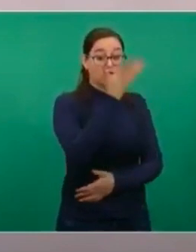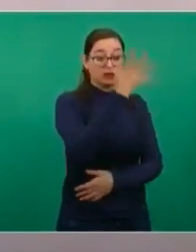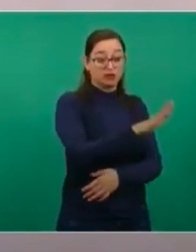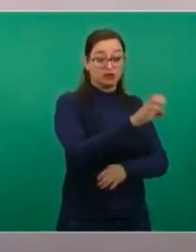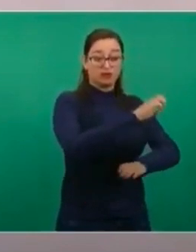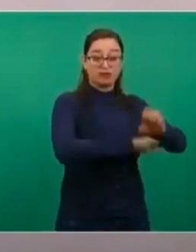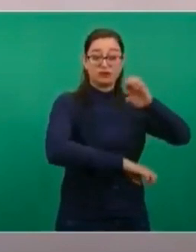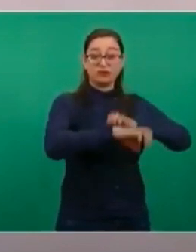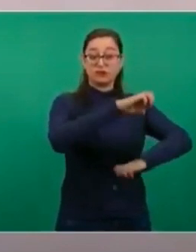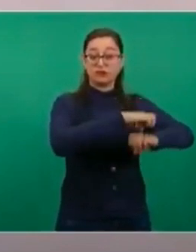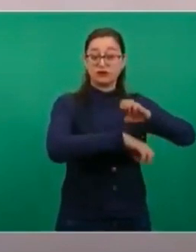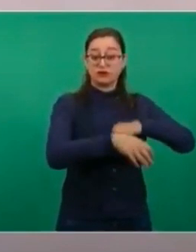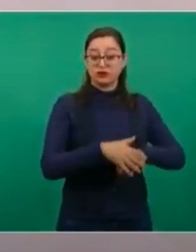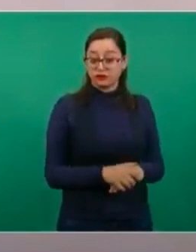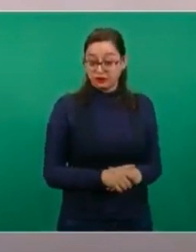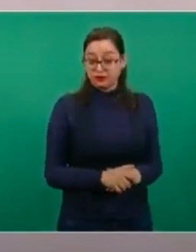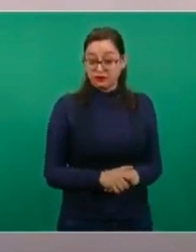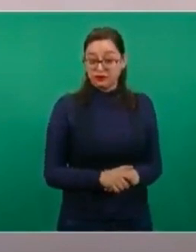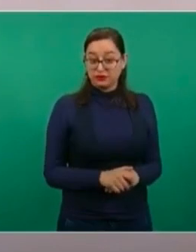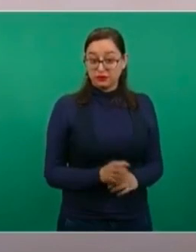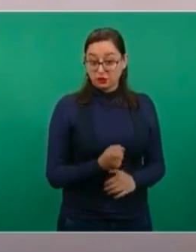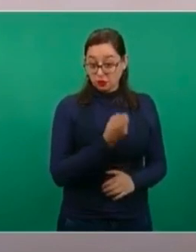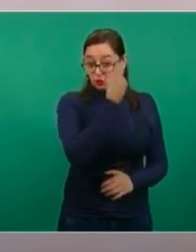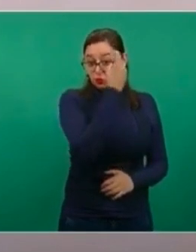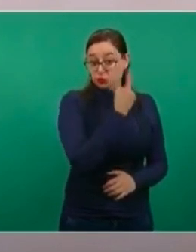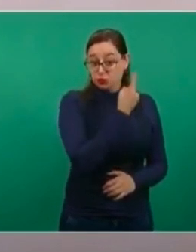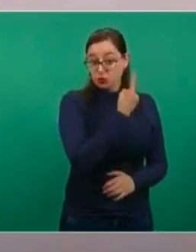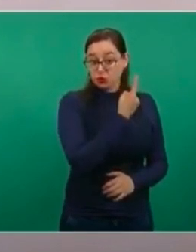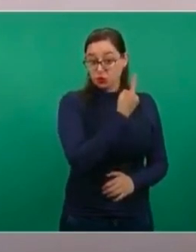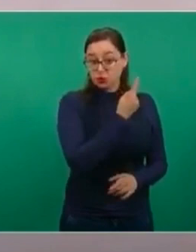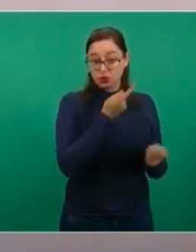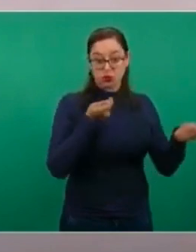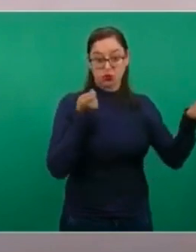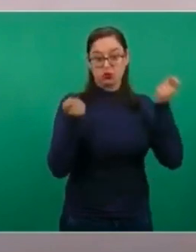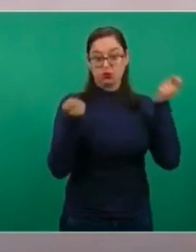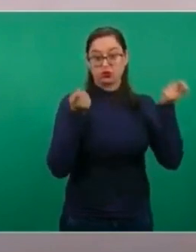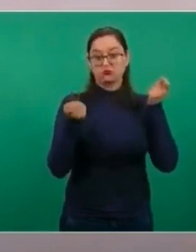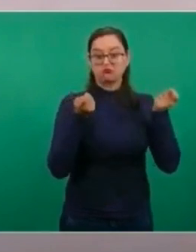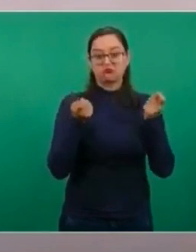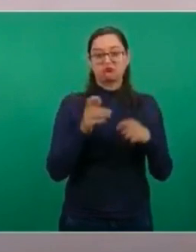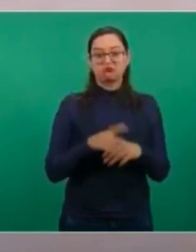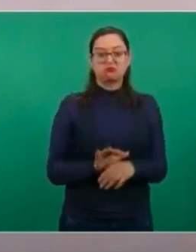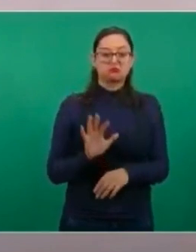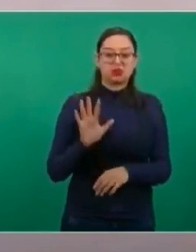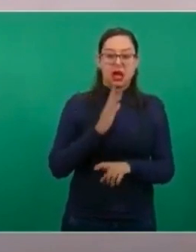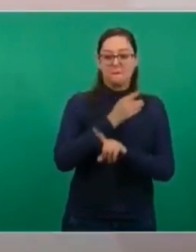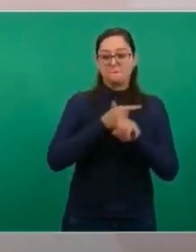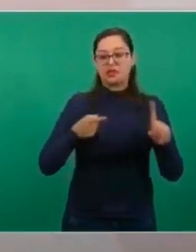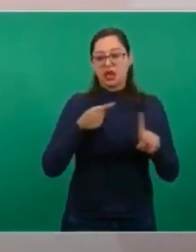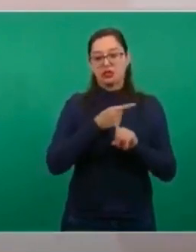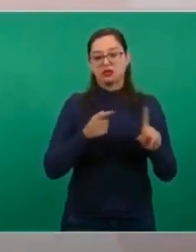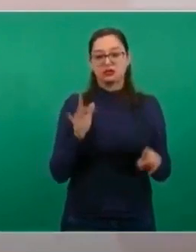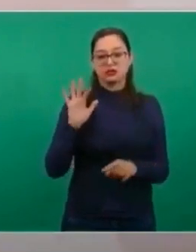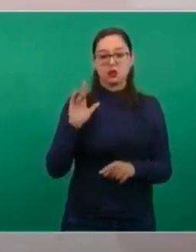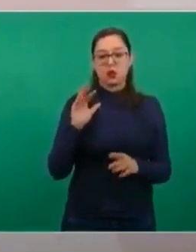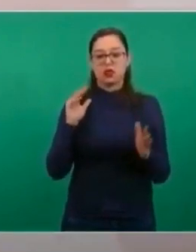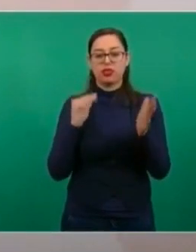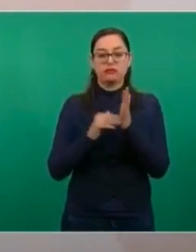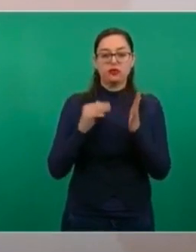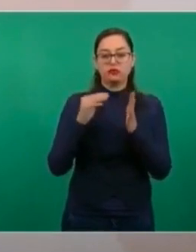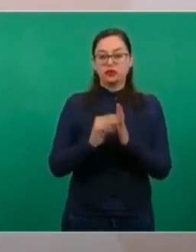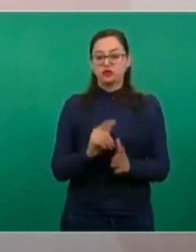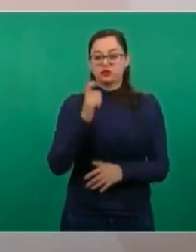Y había una que vendía cerca de 50 mil millones de pesos.